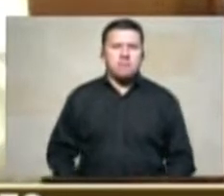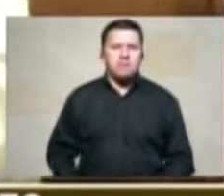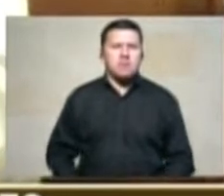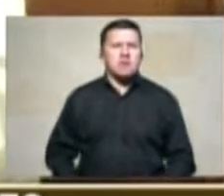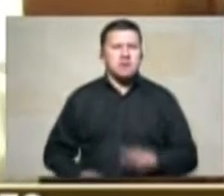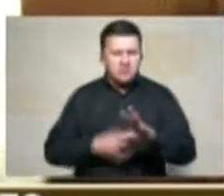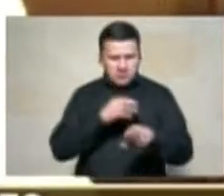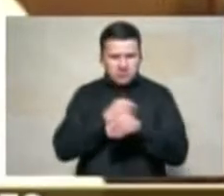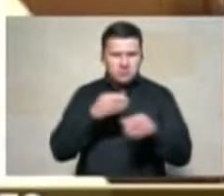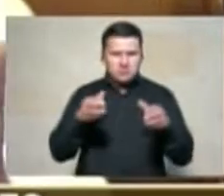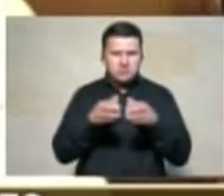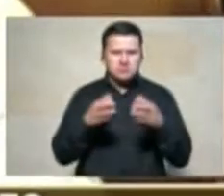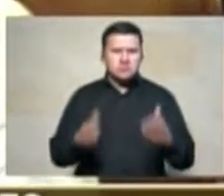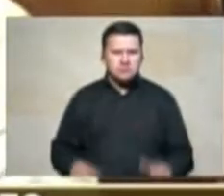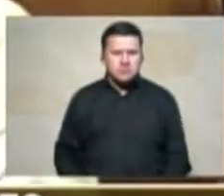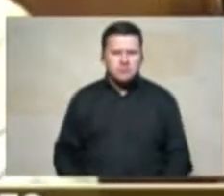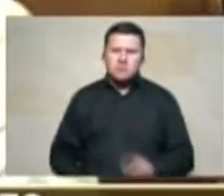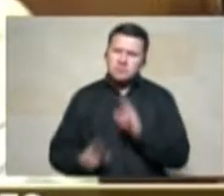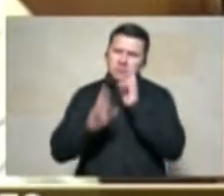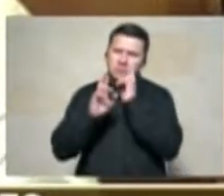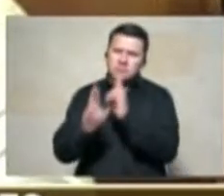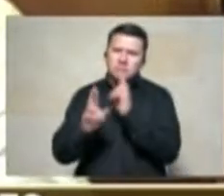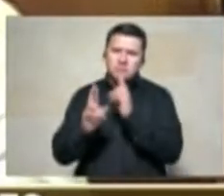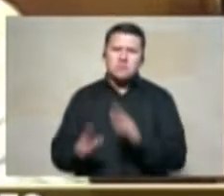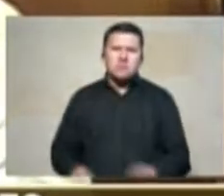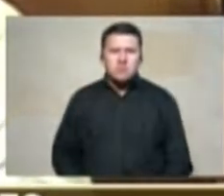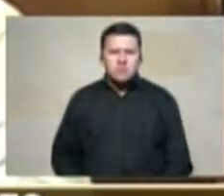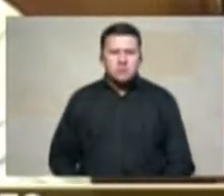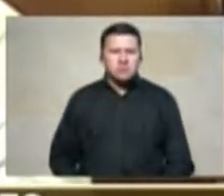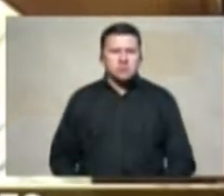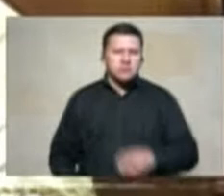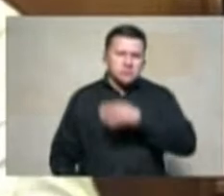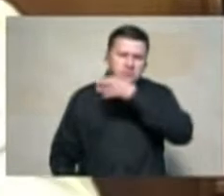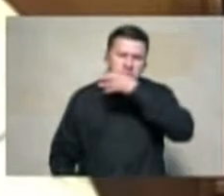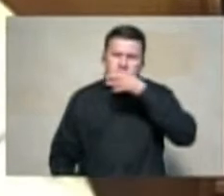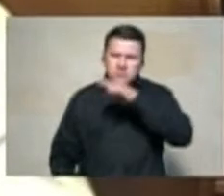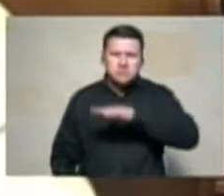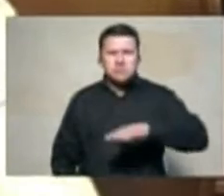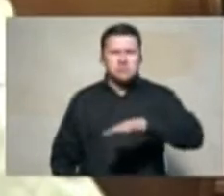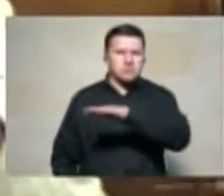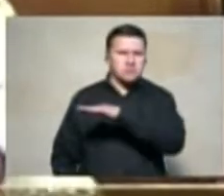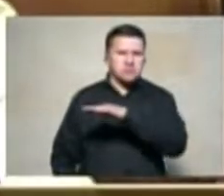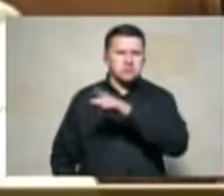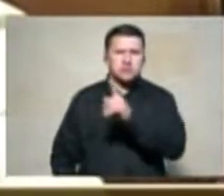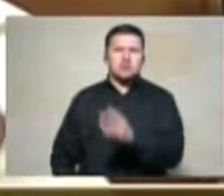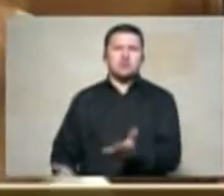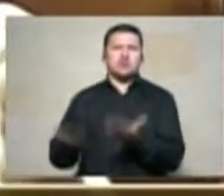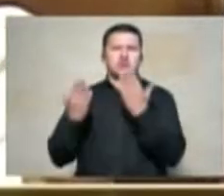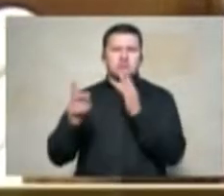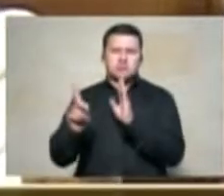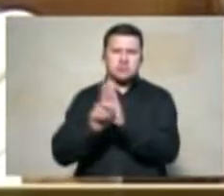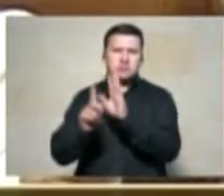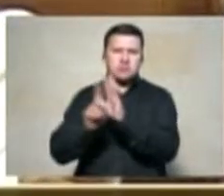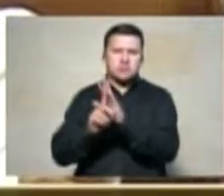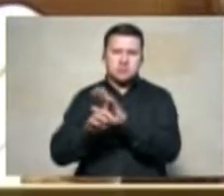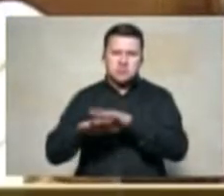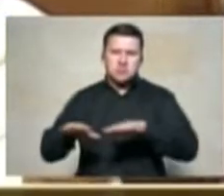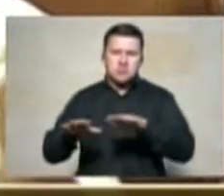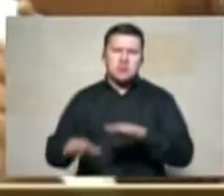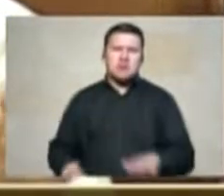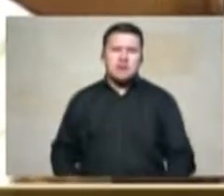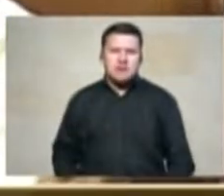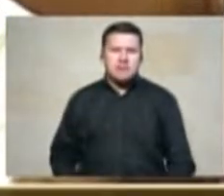implica reconocer que incluso campesinos que fueron beneficiarios de un desplazamiento forzado